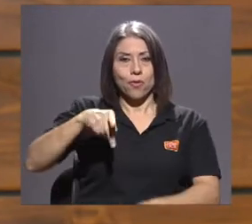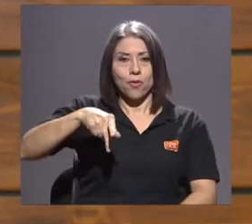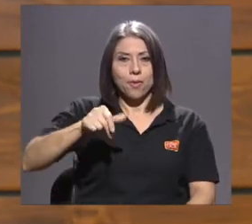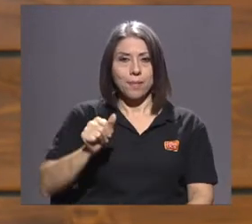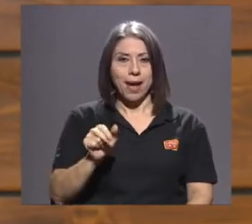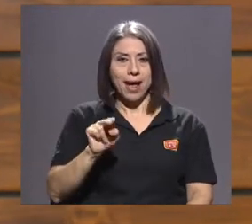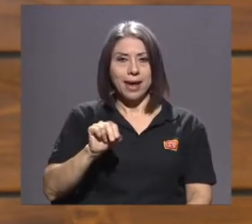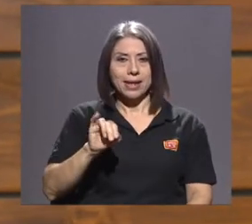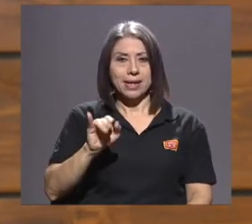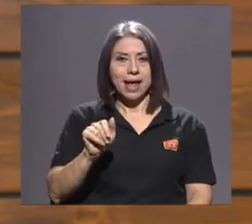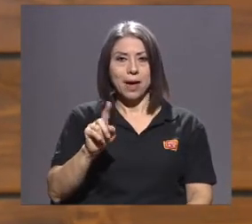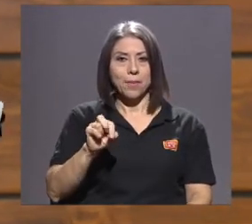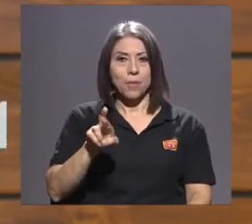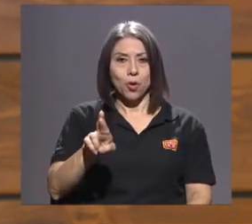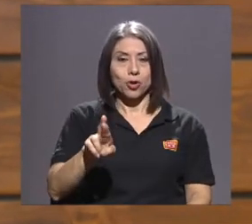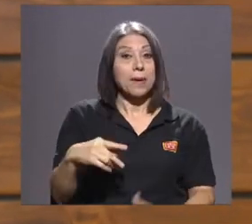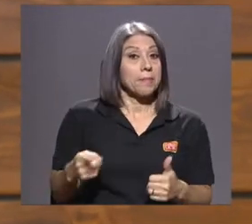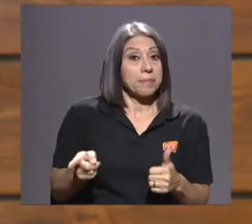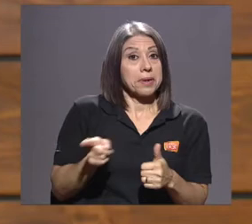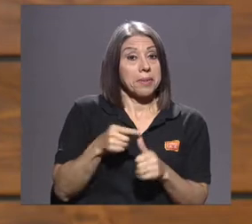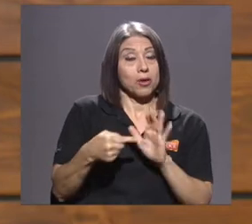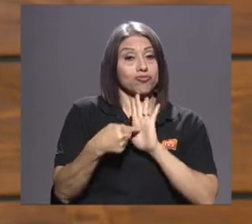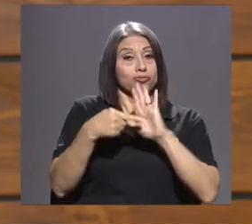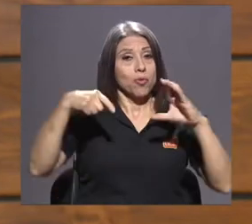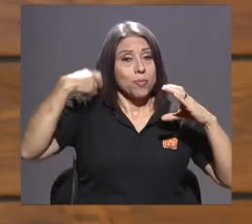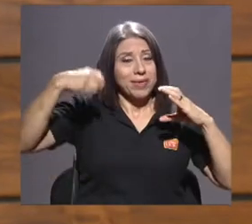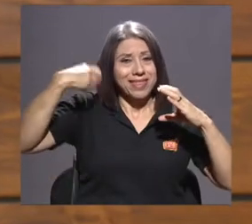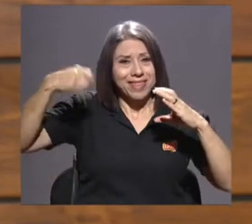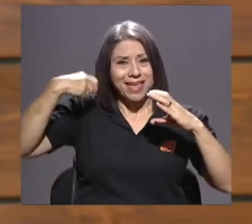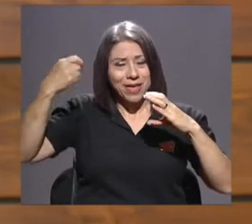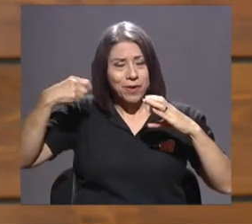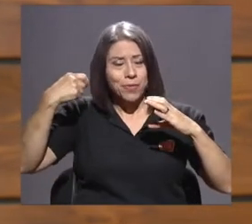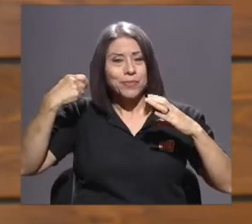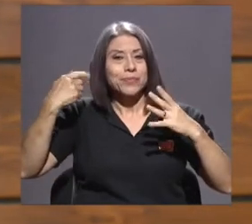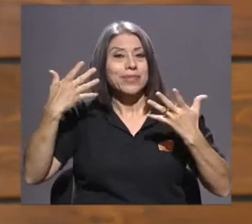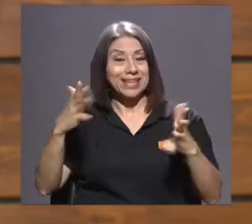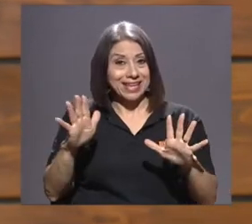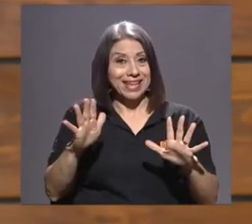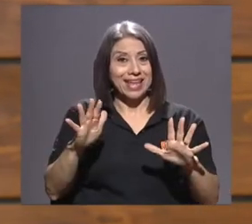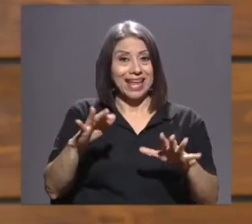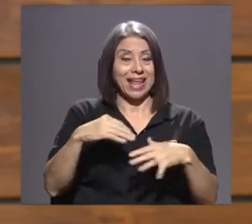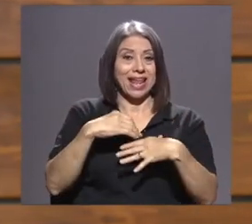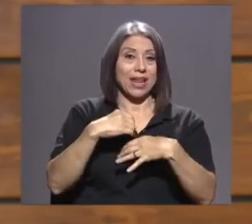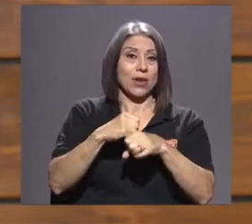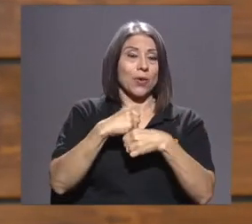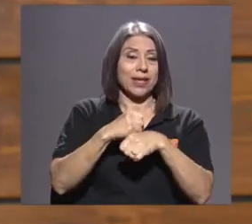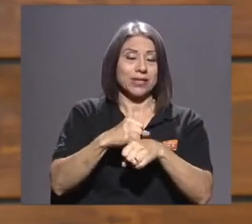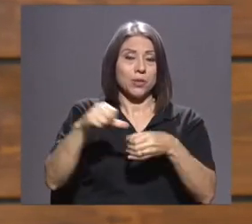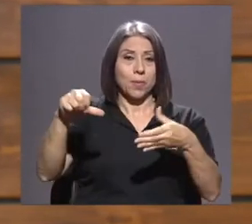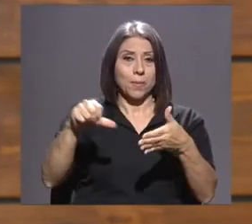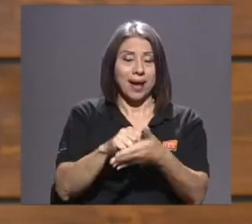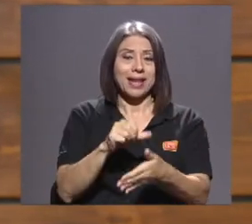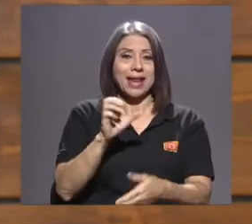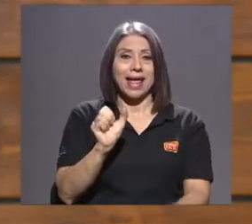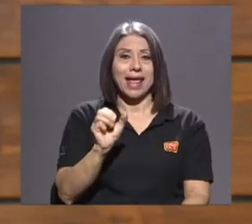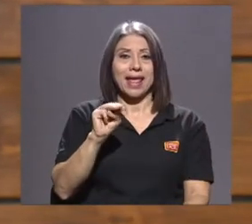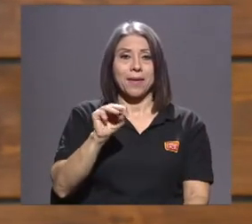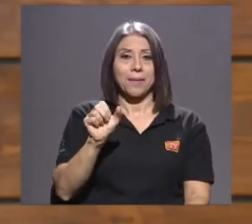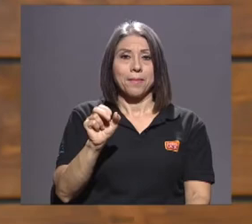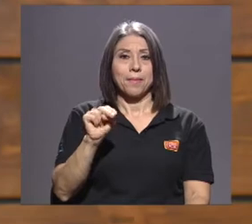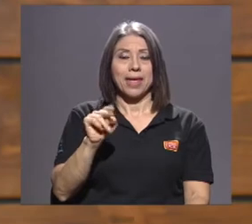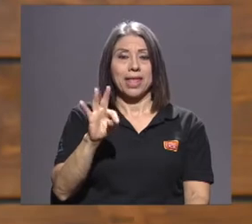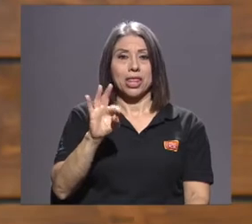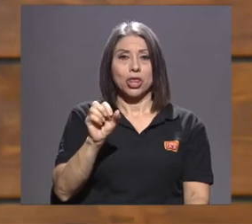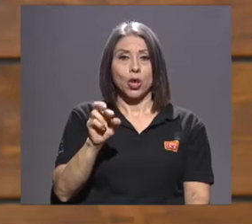Pero antes de ir con ella tenemos un video preparado para ustedes y generado por la página ementores.org que les